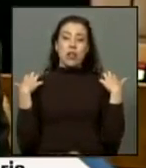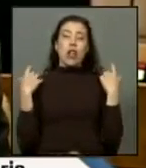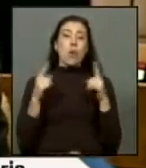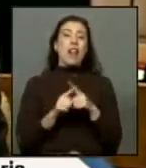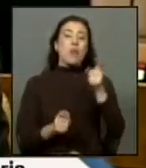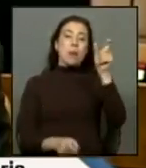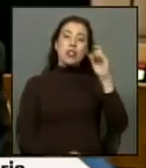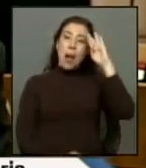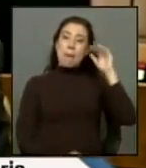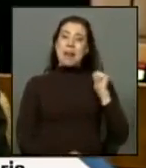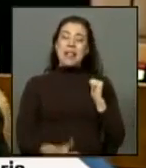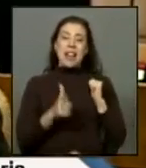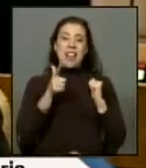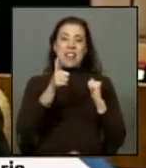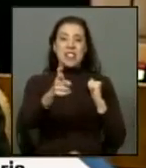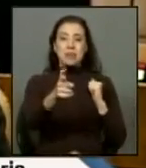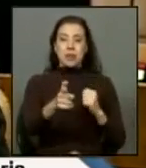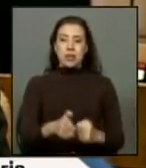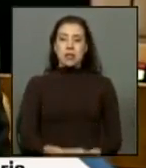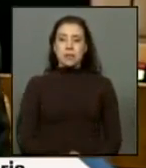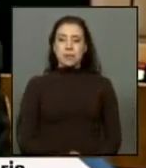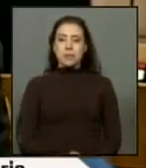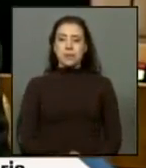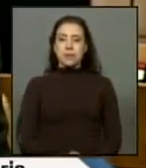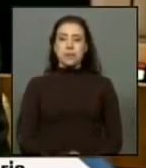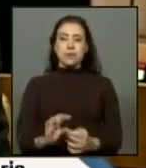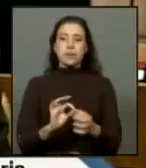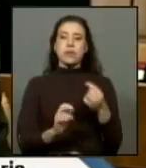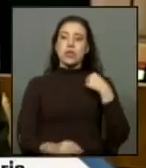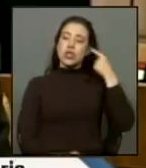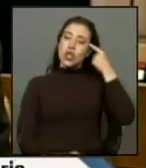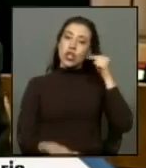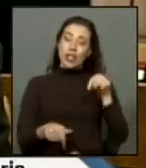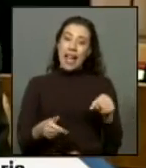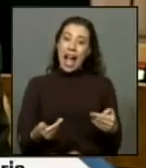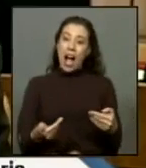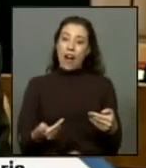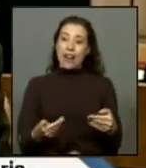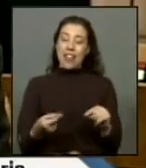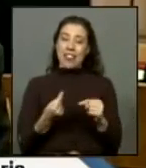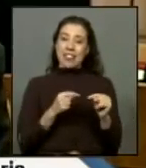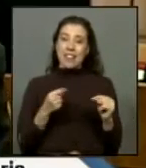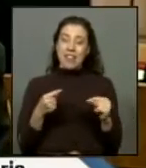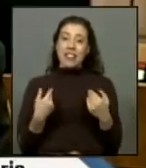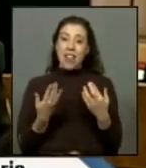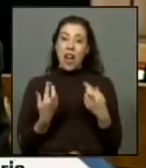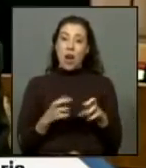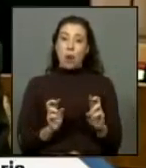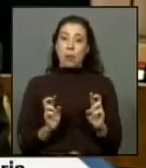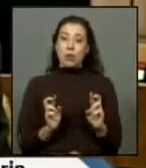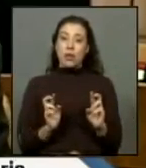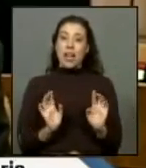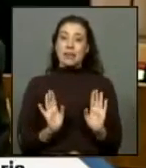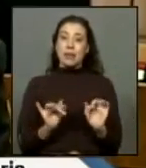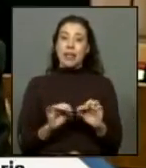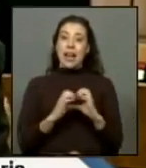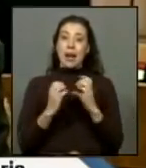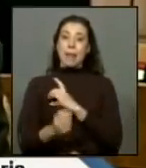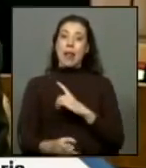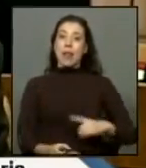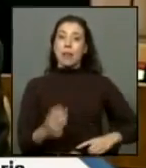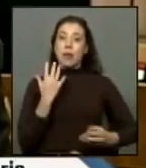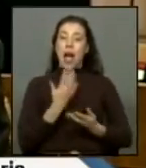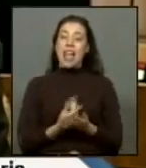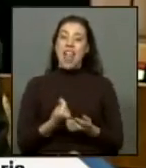disparó la bala que apretó el gatillo en ese sentido presidente creo que esta oportunidad creo que este debate nos da esa oportunidad y espero que esta Cámara de Diputados